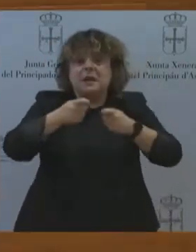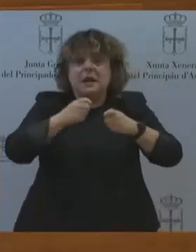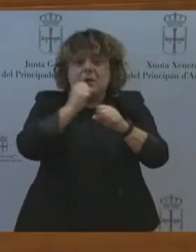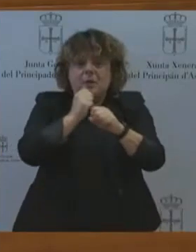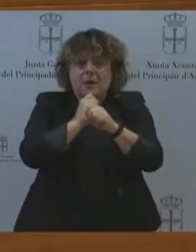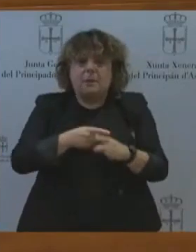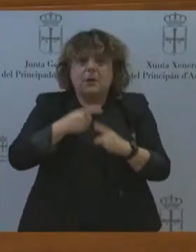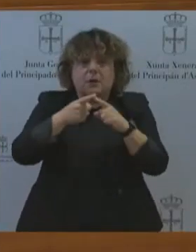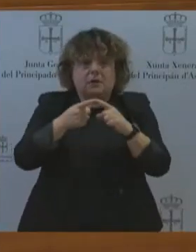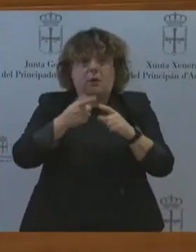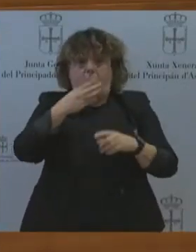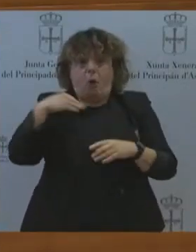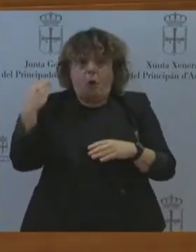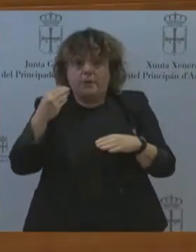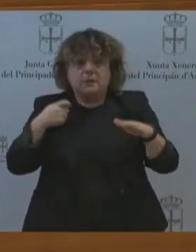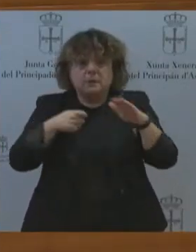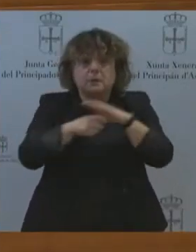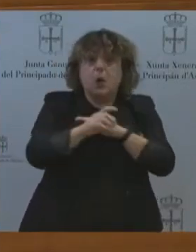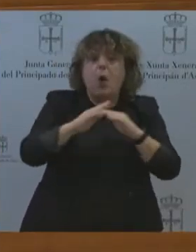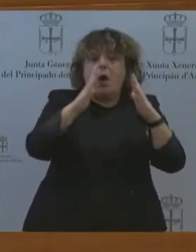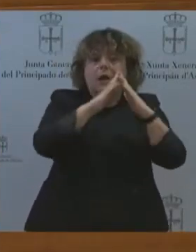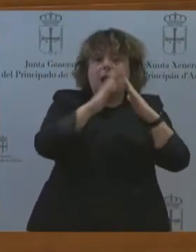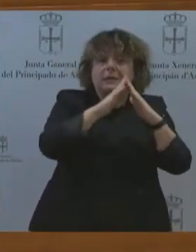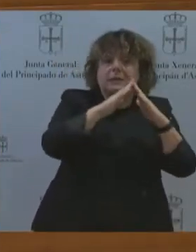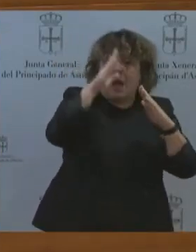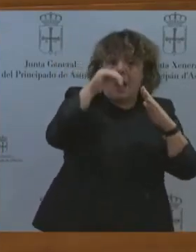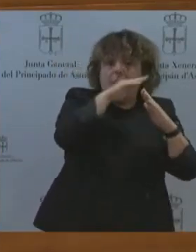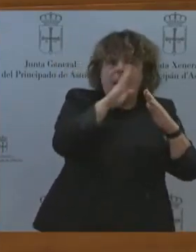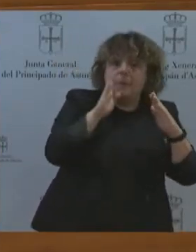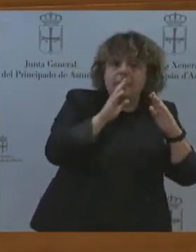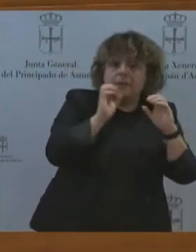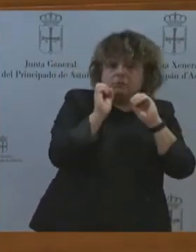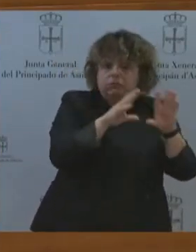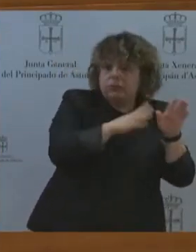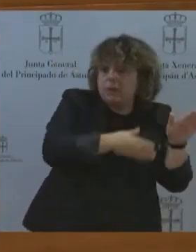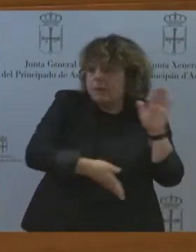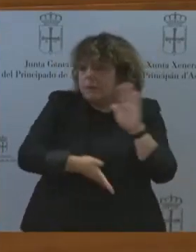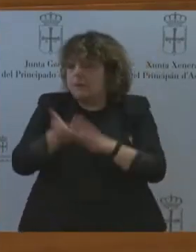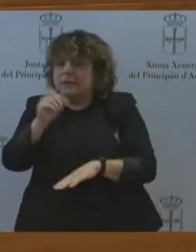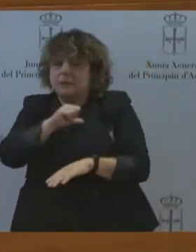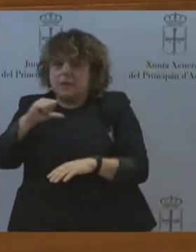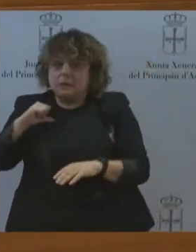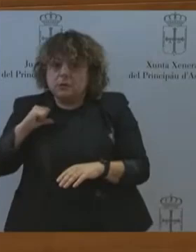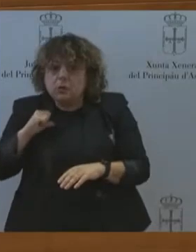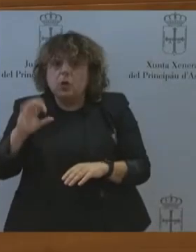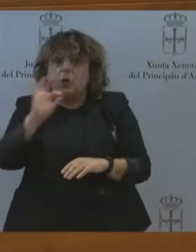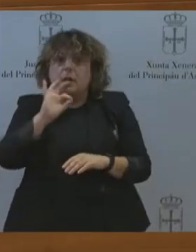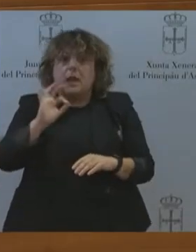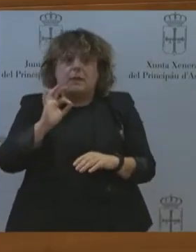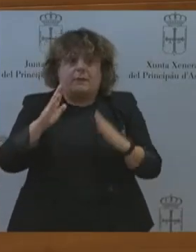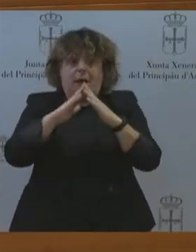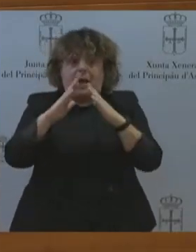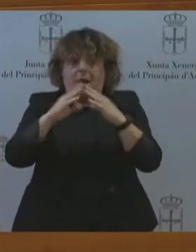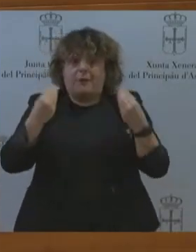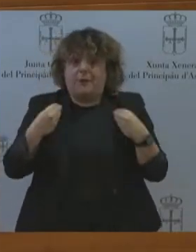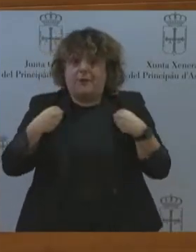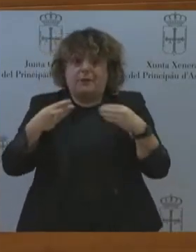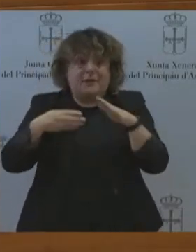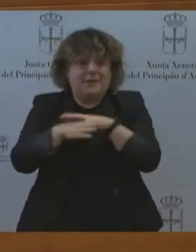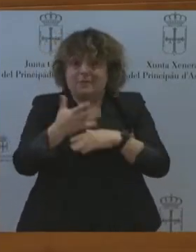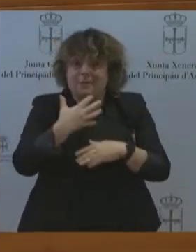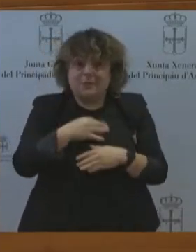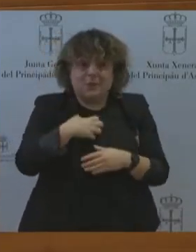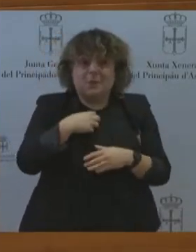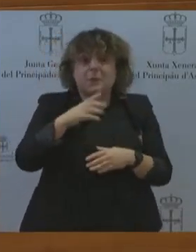en un momento en que la vivienda resulta más inaccesible que nunca como consecuencia de la subida desorbitada de los tipos de interés, o a verdaderos incentivos